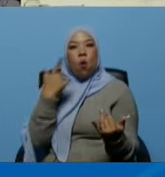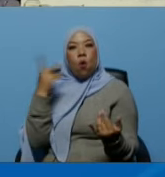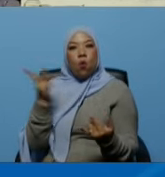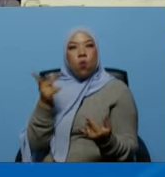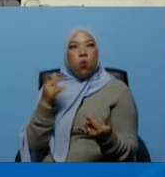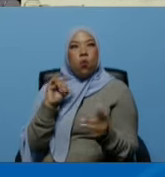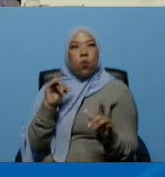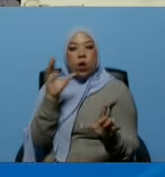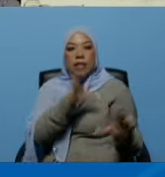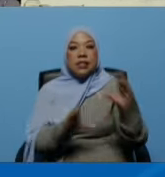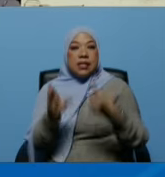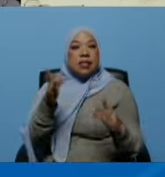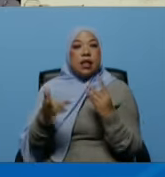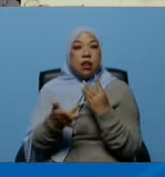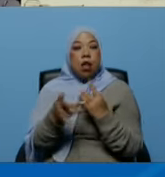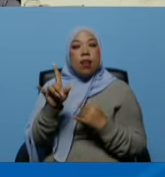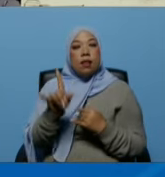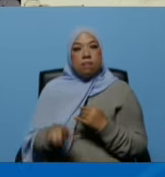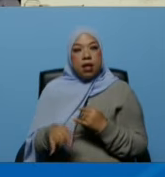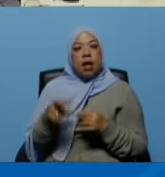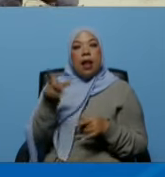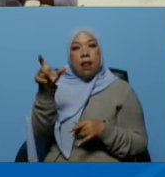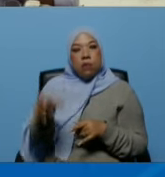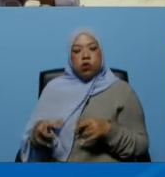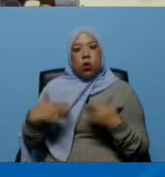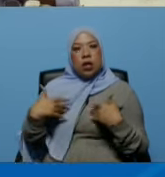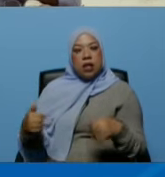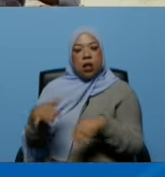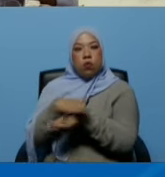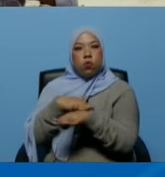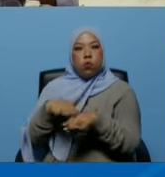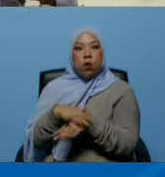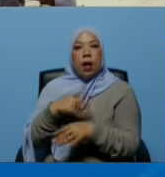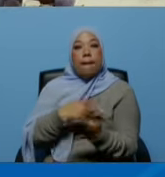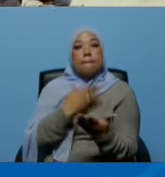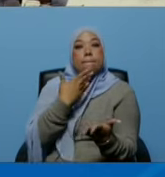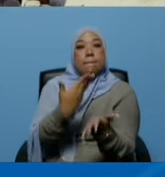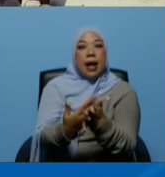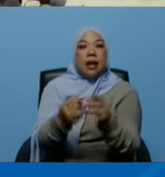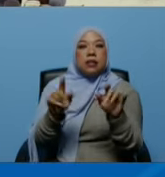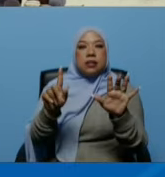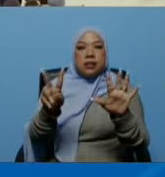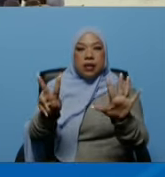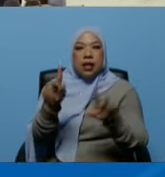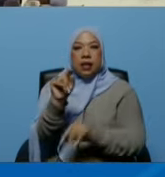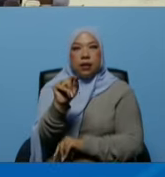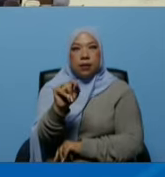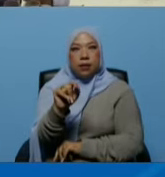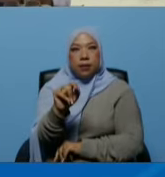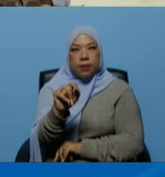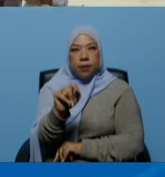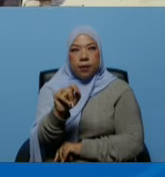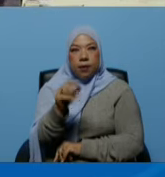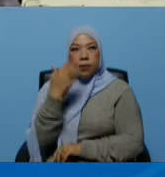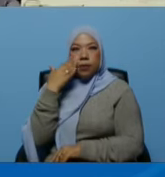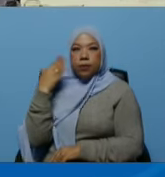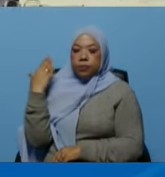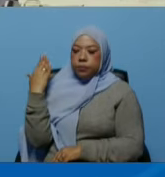la fase preparándonos para la fase de la aplicación del plan de la 7T aquí lo tengo